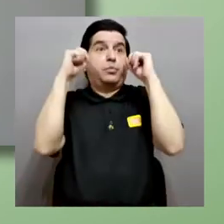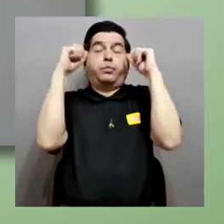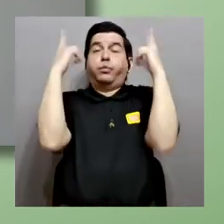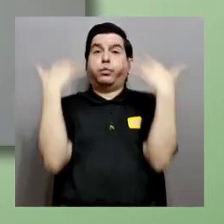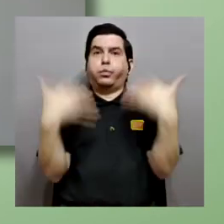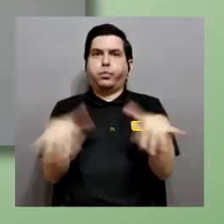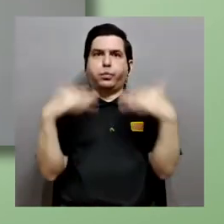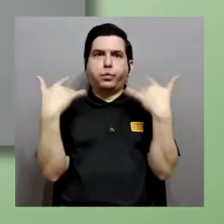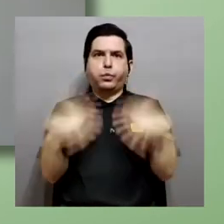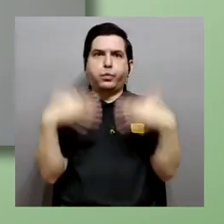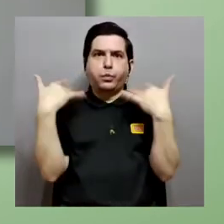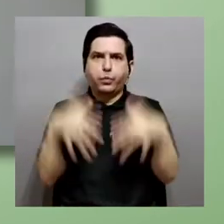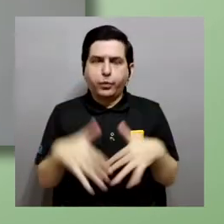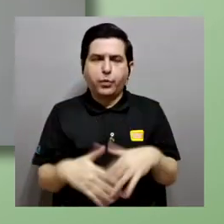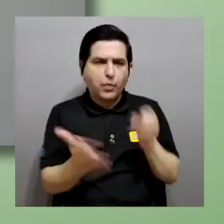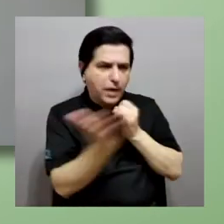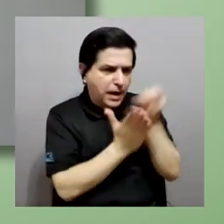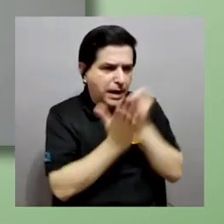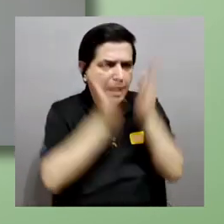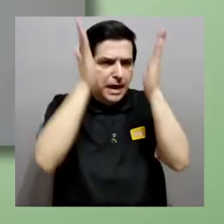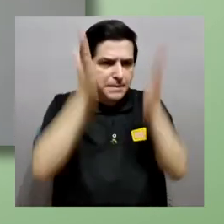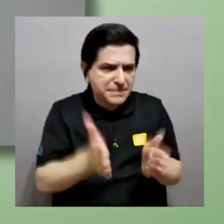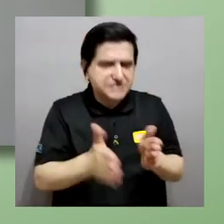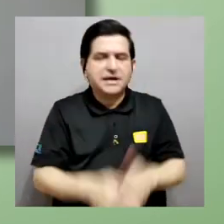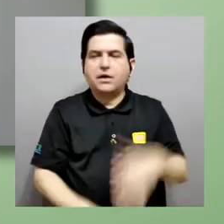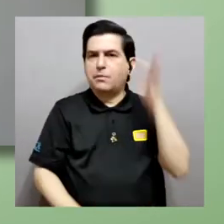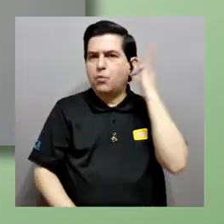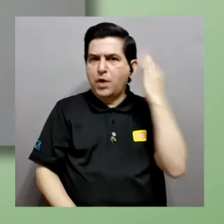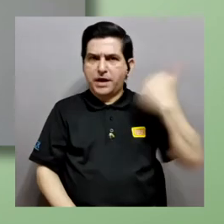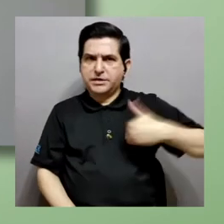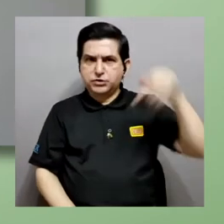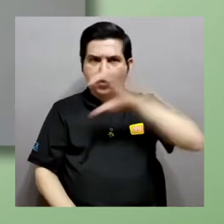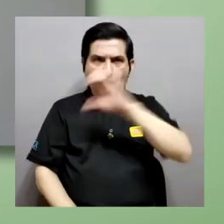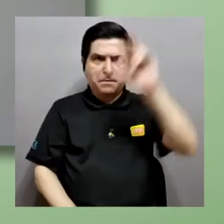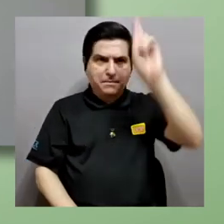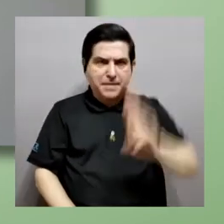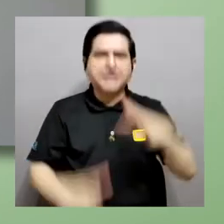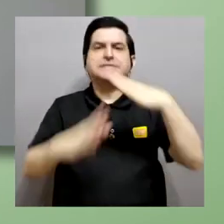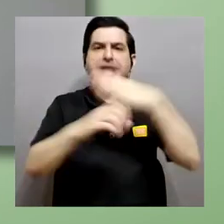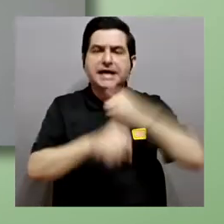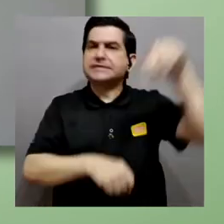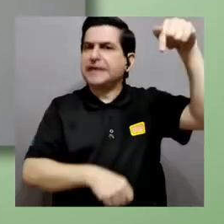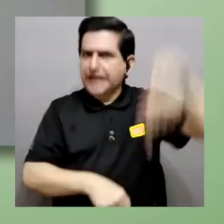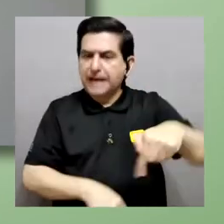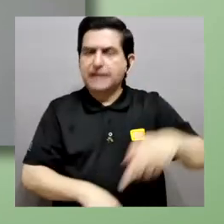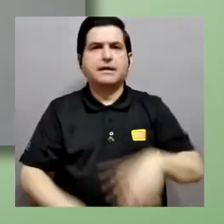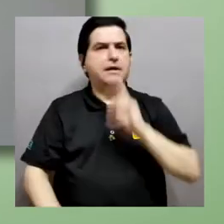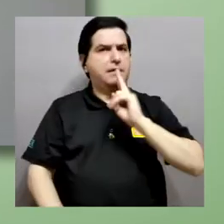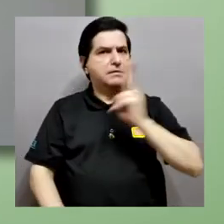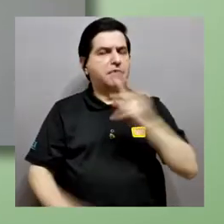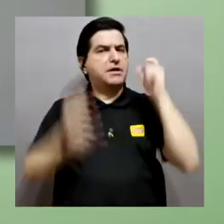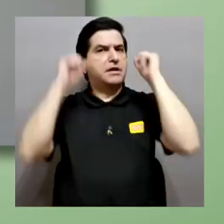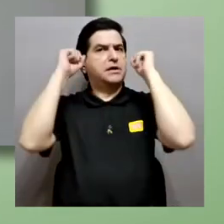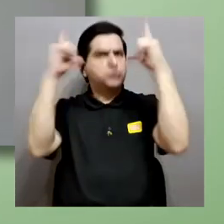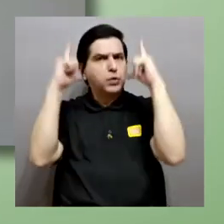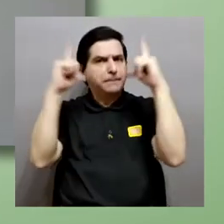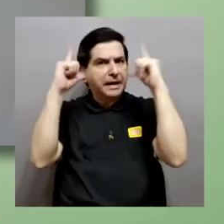asombrándonos más sobre lo que investigadores e investigadoras costarricenses están realizando realmente